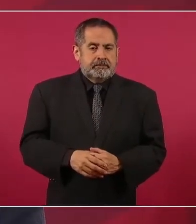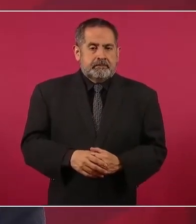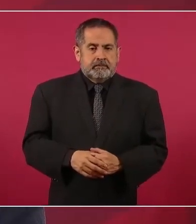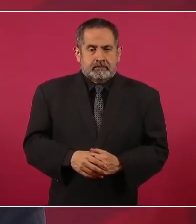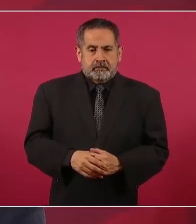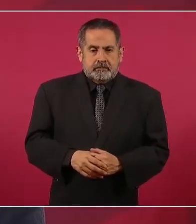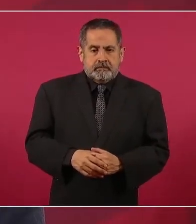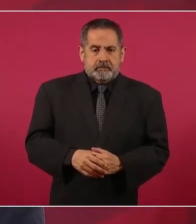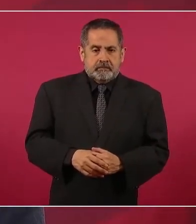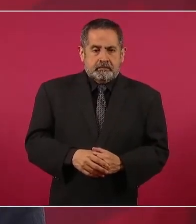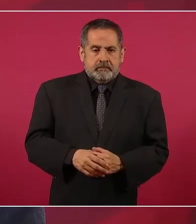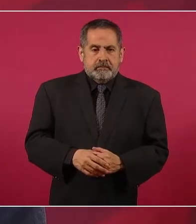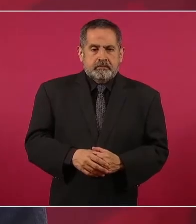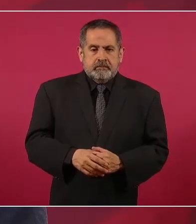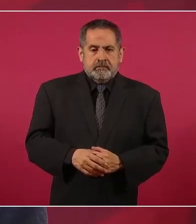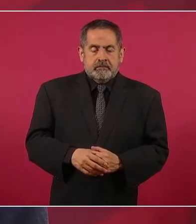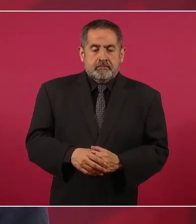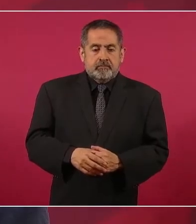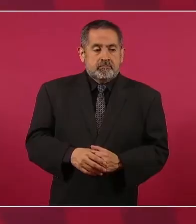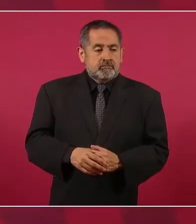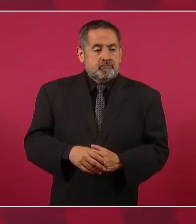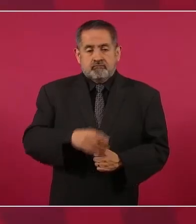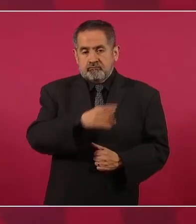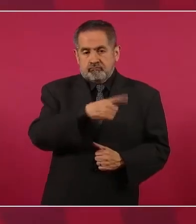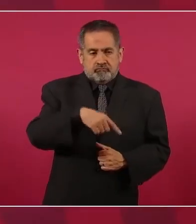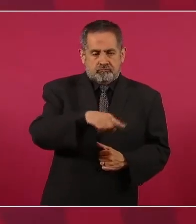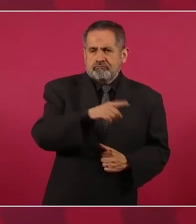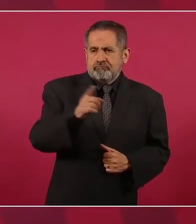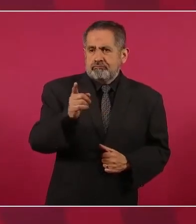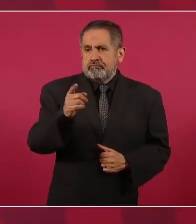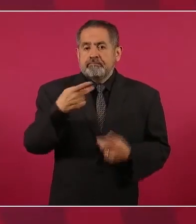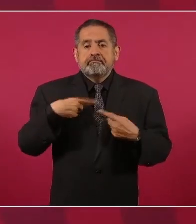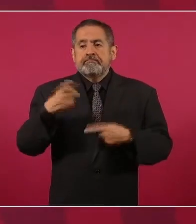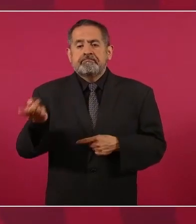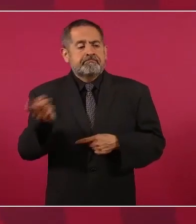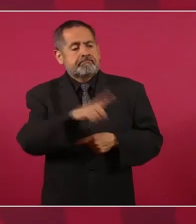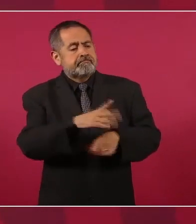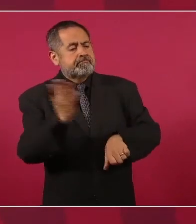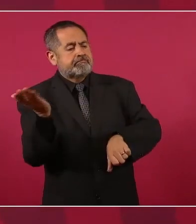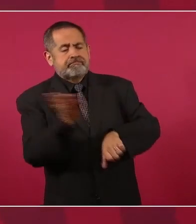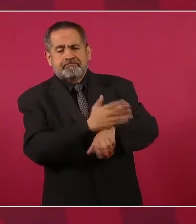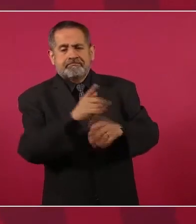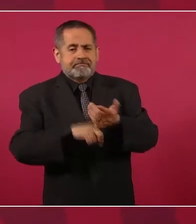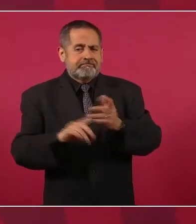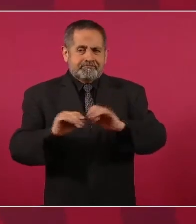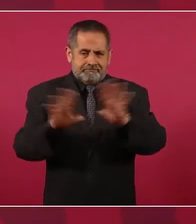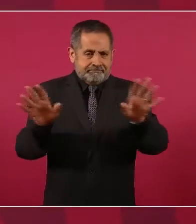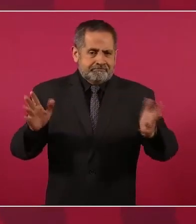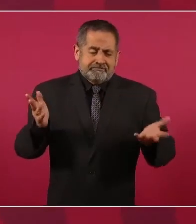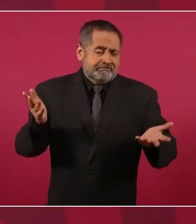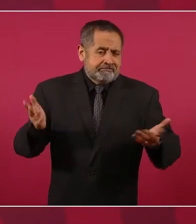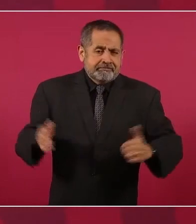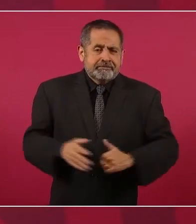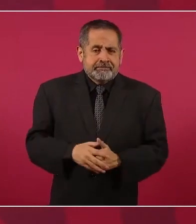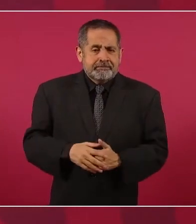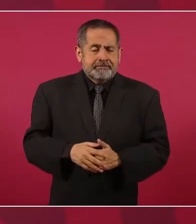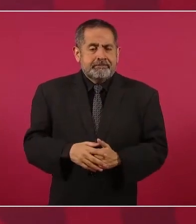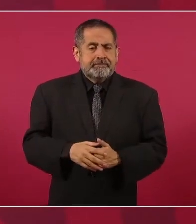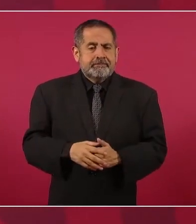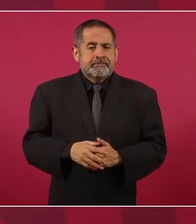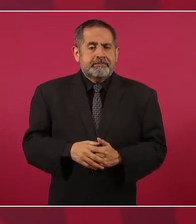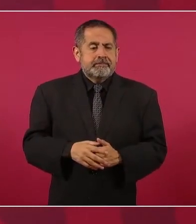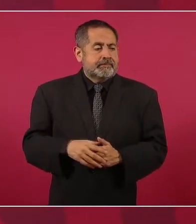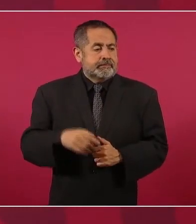Ya han recibido ese castigo por su mal